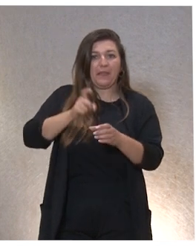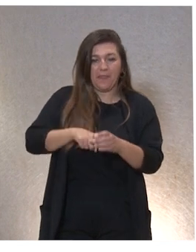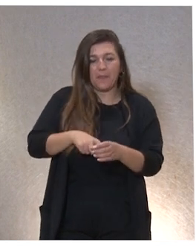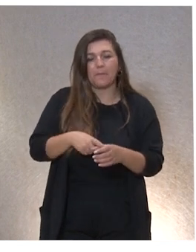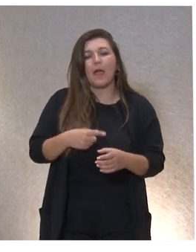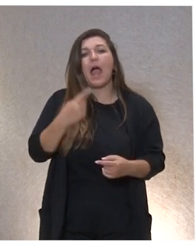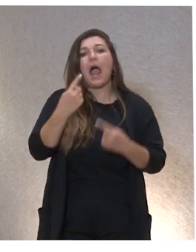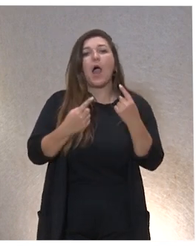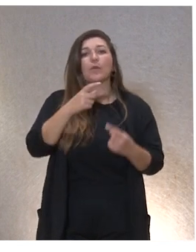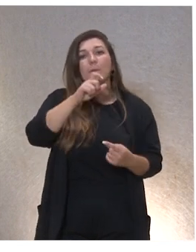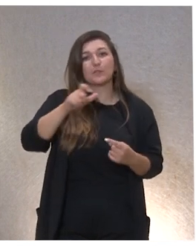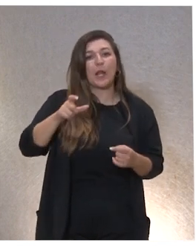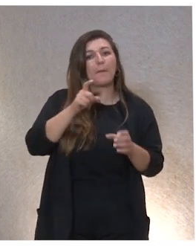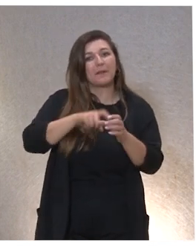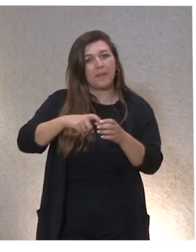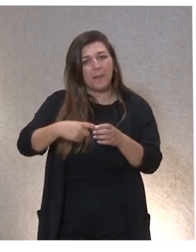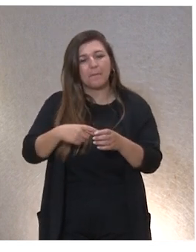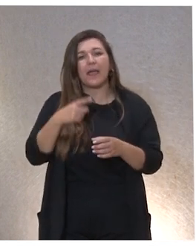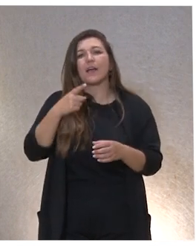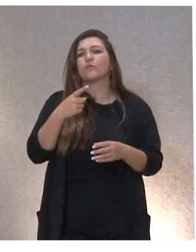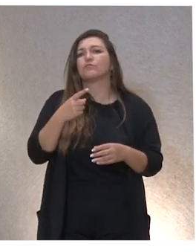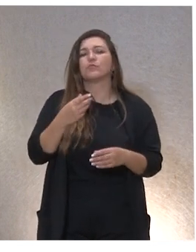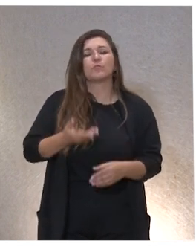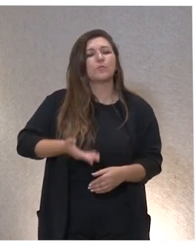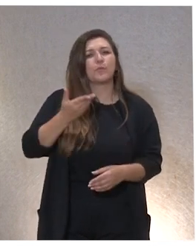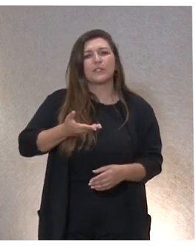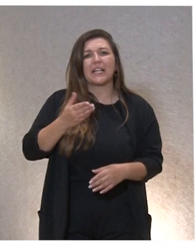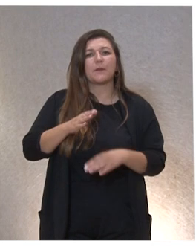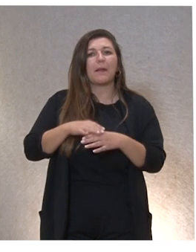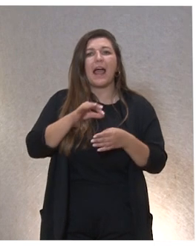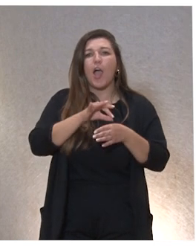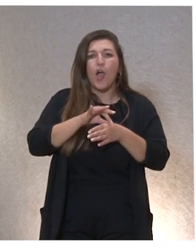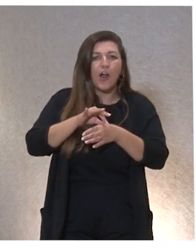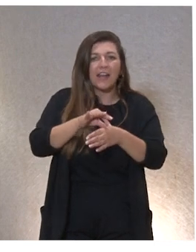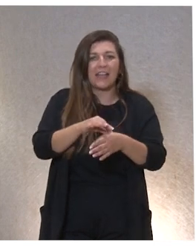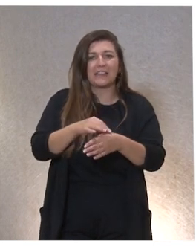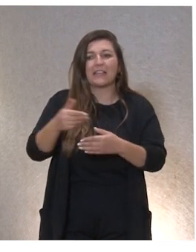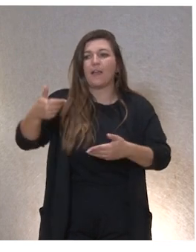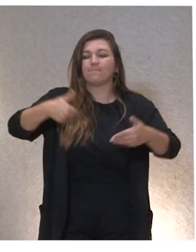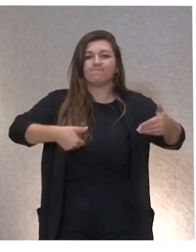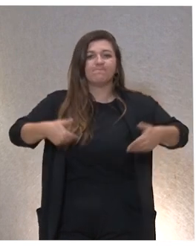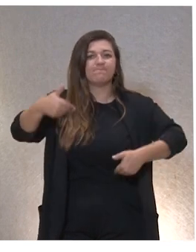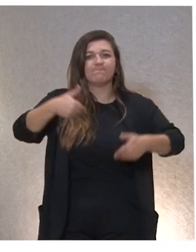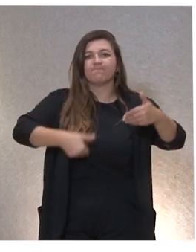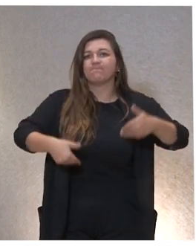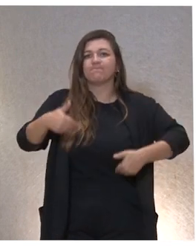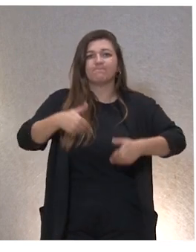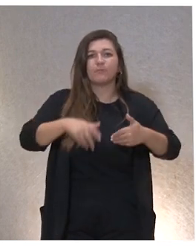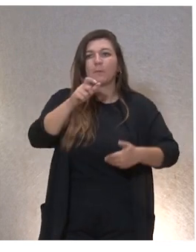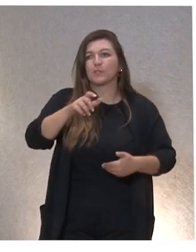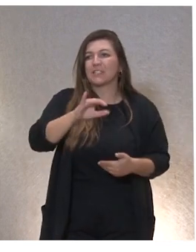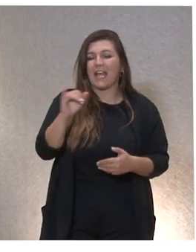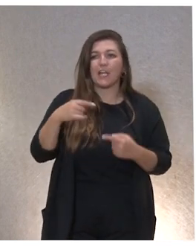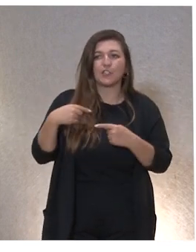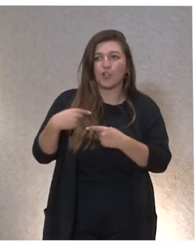algunas personas participamos y es un elemento muy importante para orientar las demandas que la gente tiene en